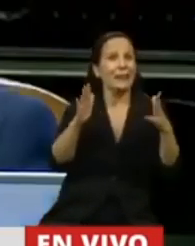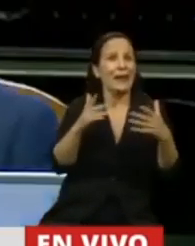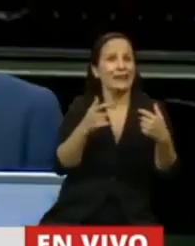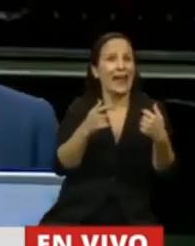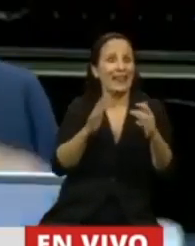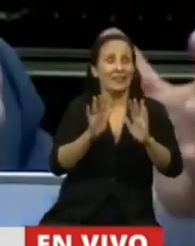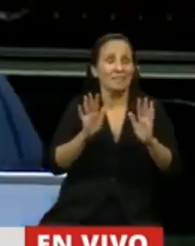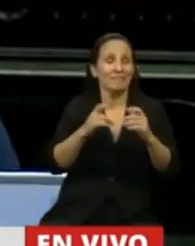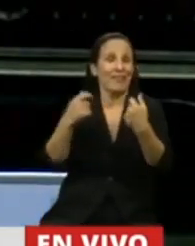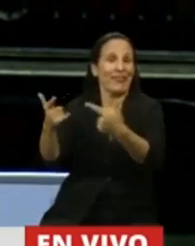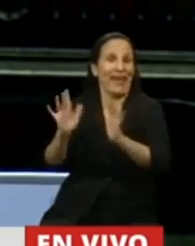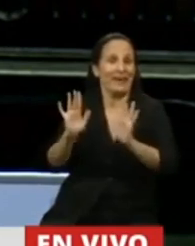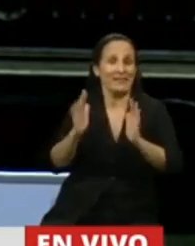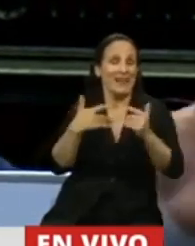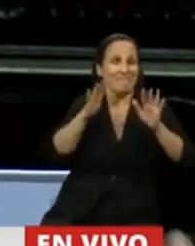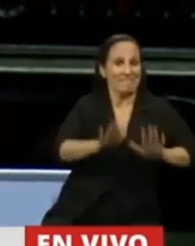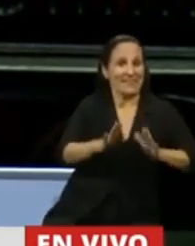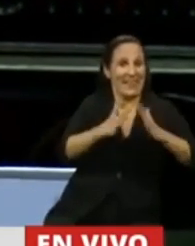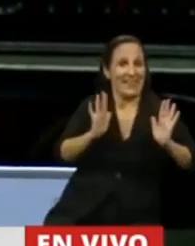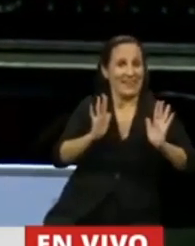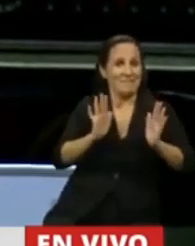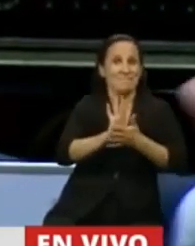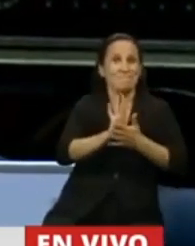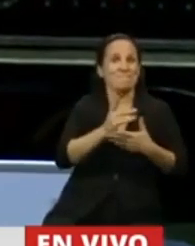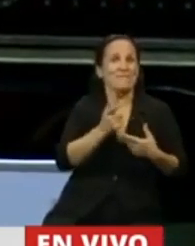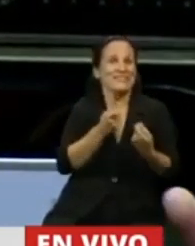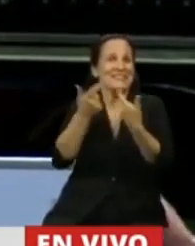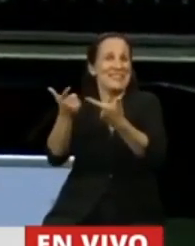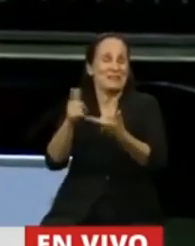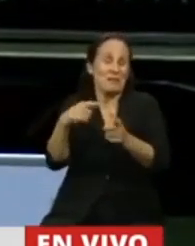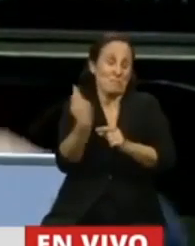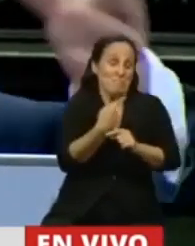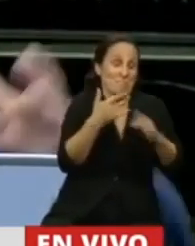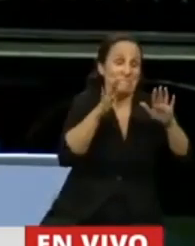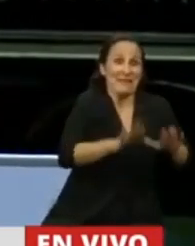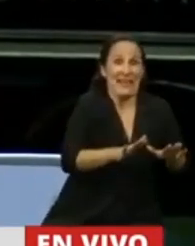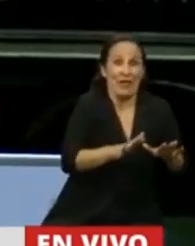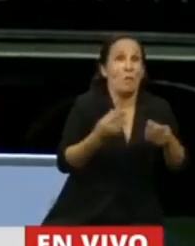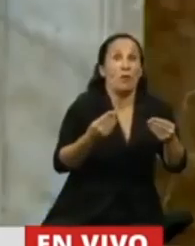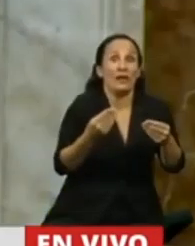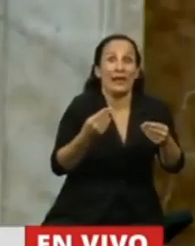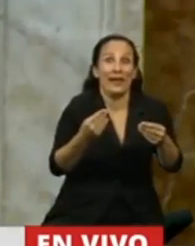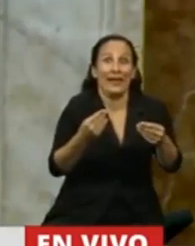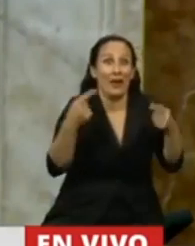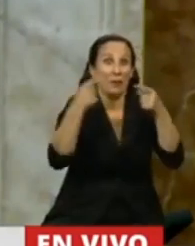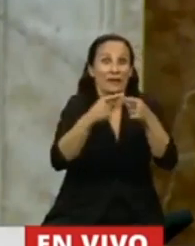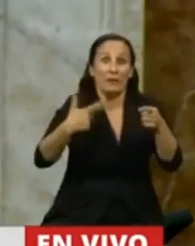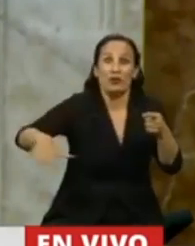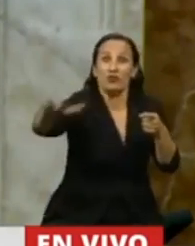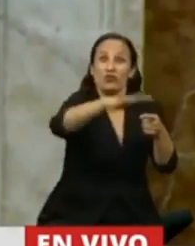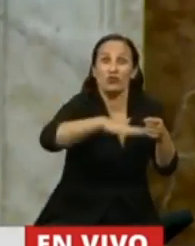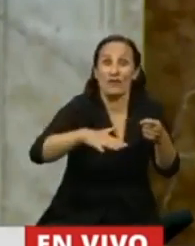nuestra libertad de movimiento, de movilidad, de tener que quedarnos porque en aras de un bien común, que es que no